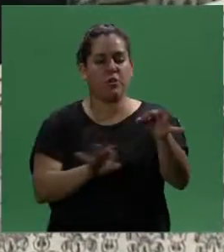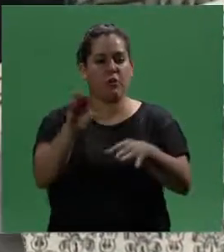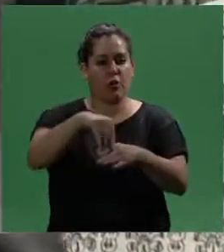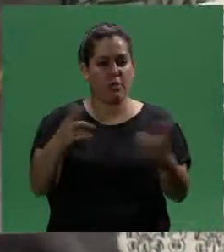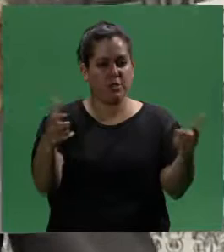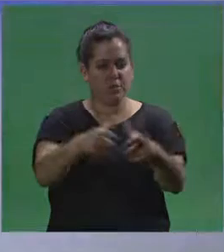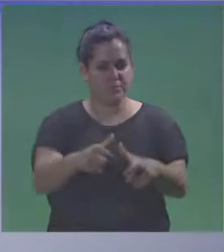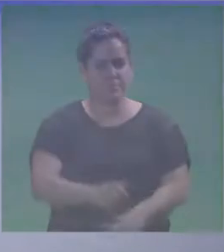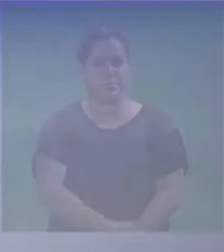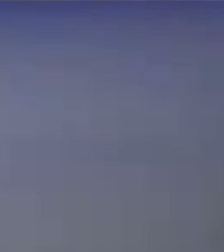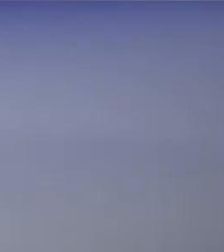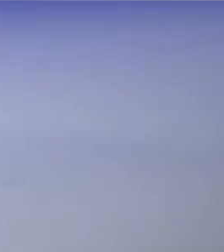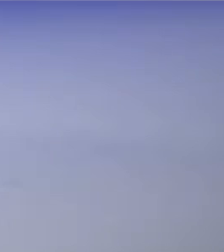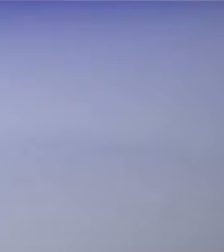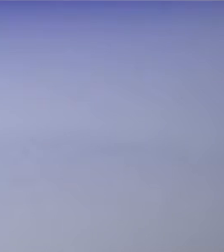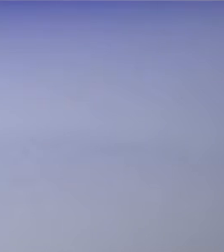Proyecto en Comisión.